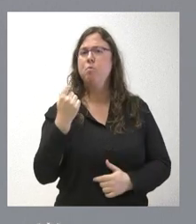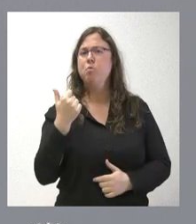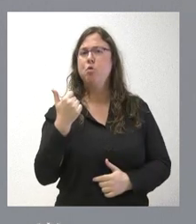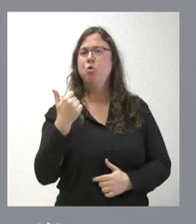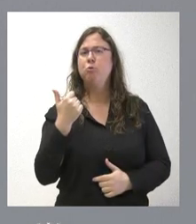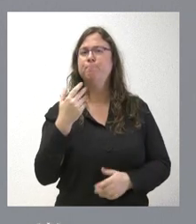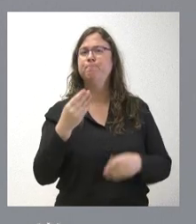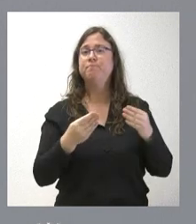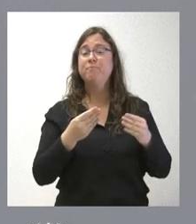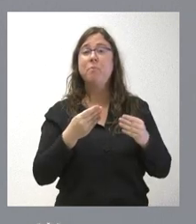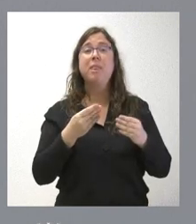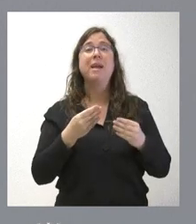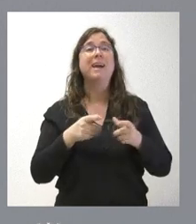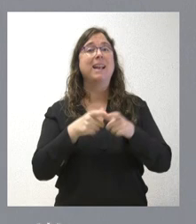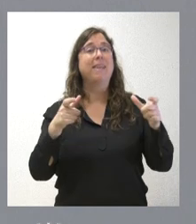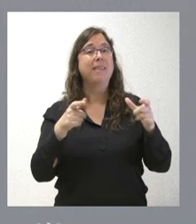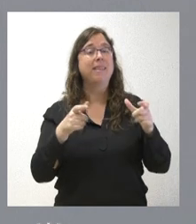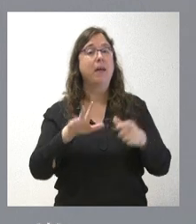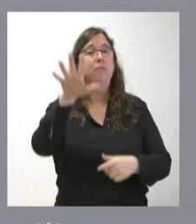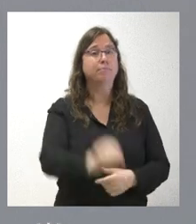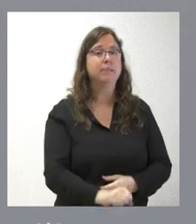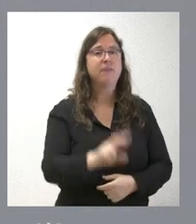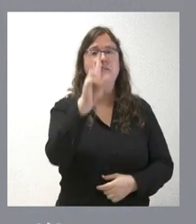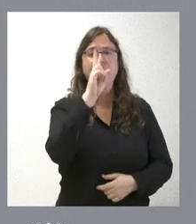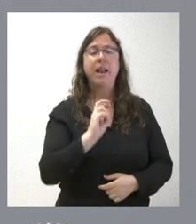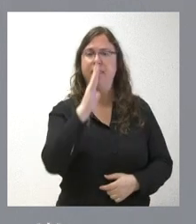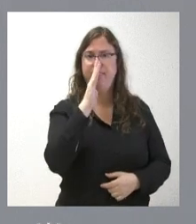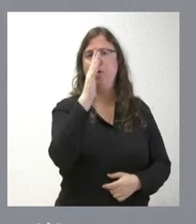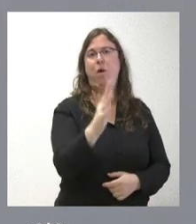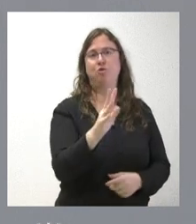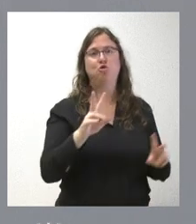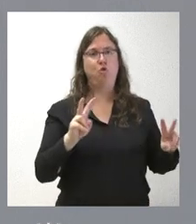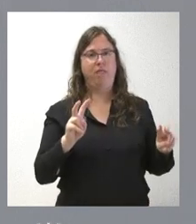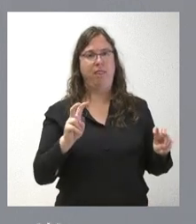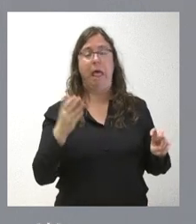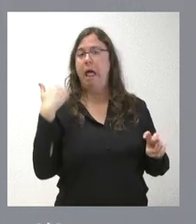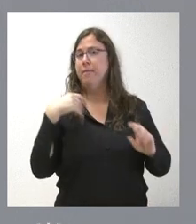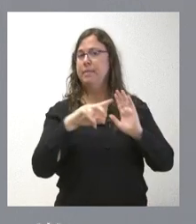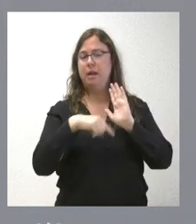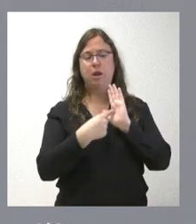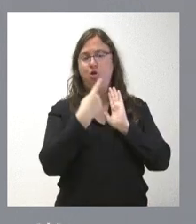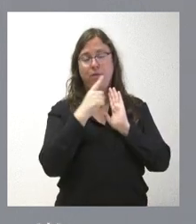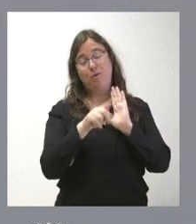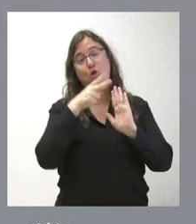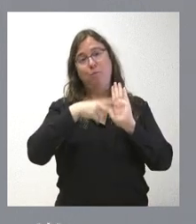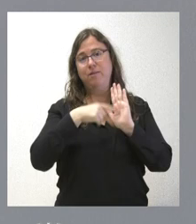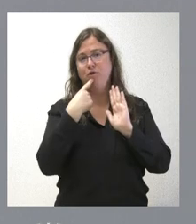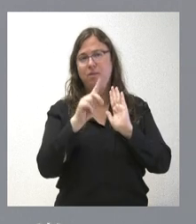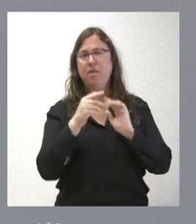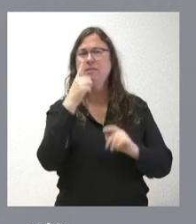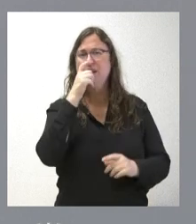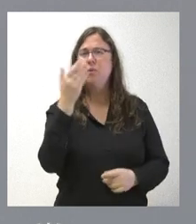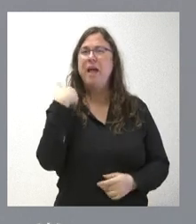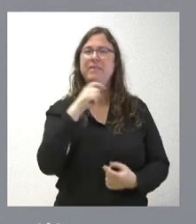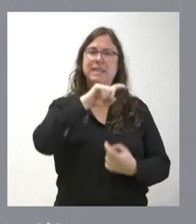el hecho de que la licencia se puede obtener por cinco años. Esta es una novedad que no estaba en la normativa anterior, donde ustedes recordarán que era